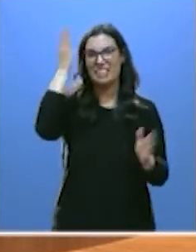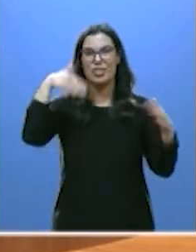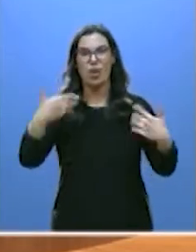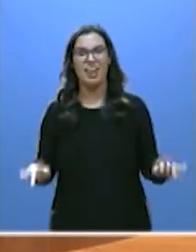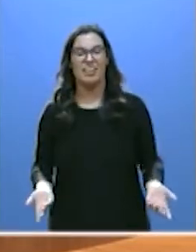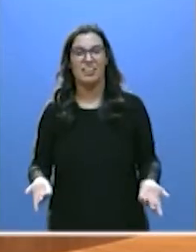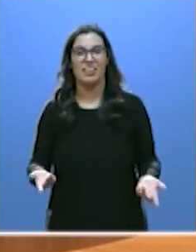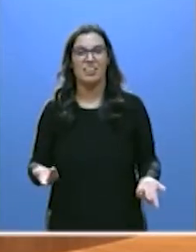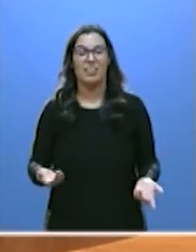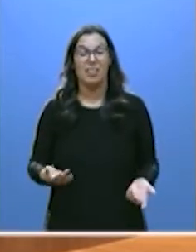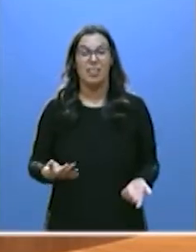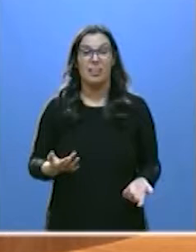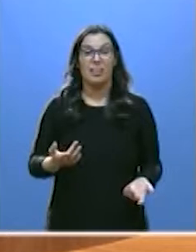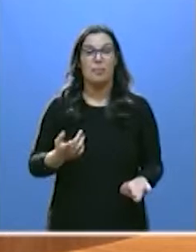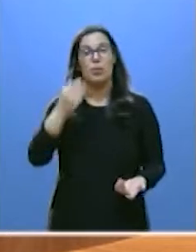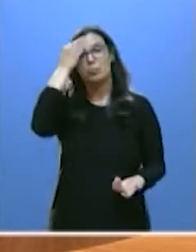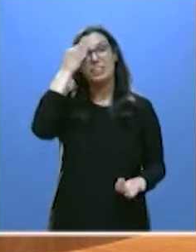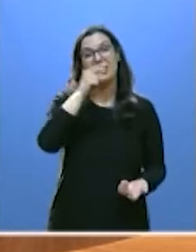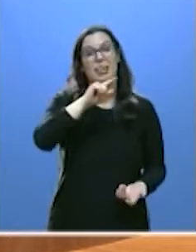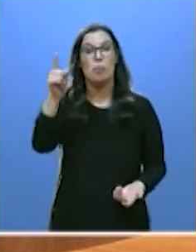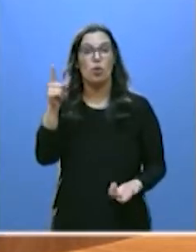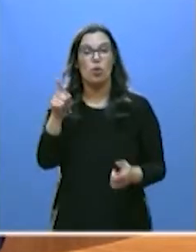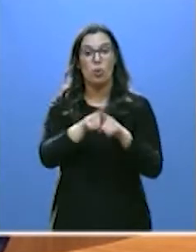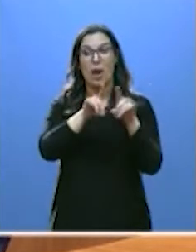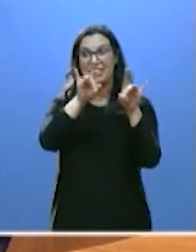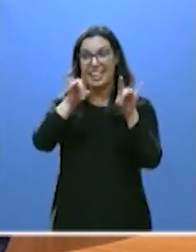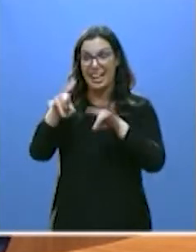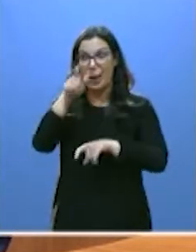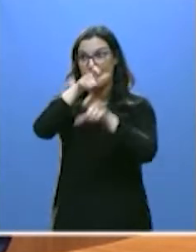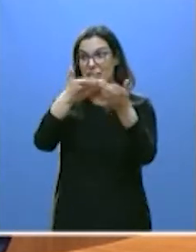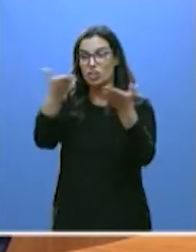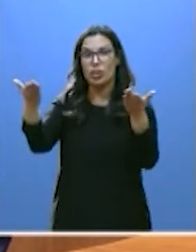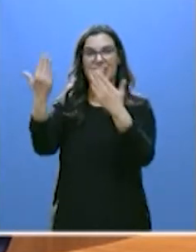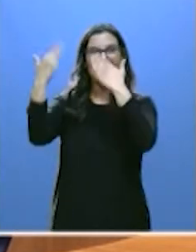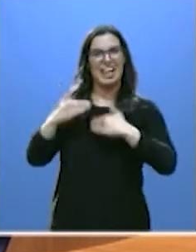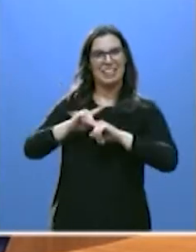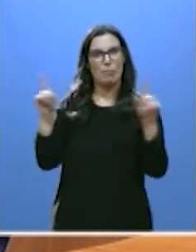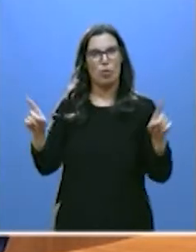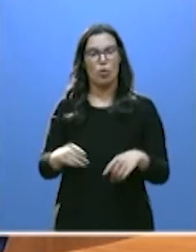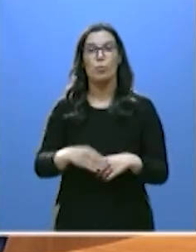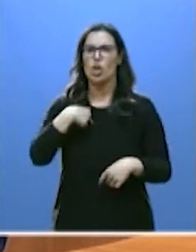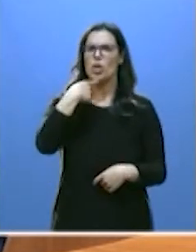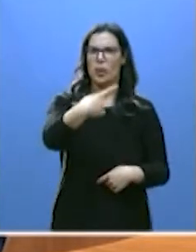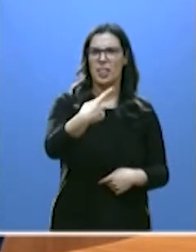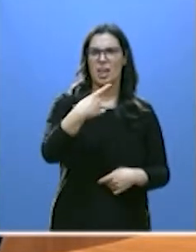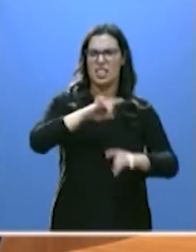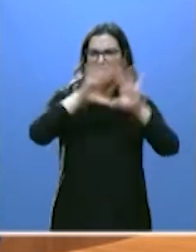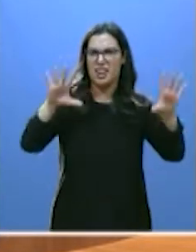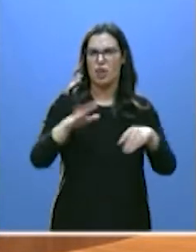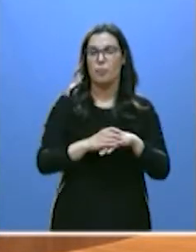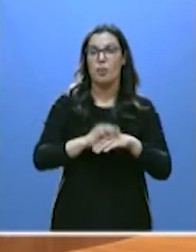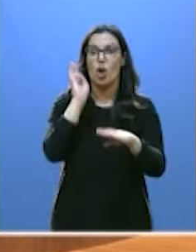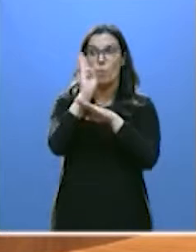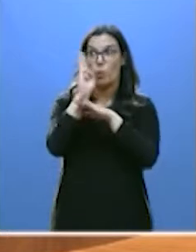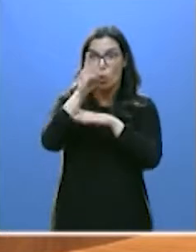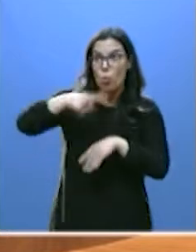Ni lo que es más grave, ni en la de las personas de esta tierra. Pero le voy a decir alto y claro. Los procuradores de